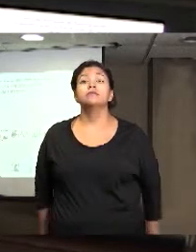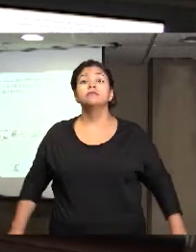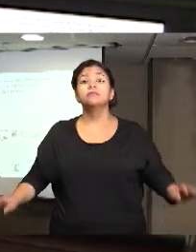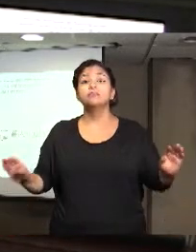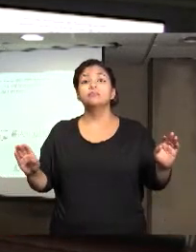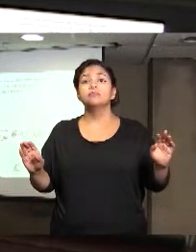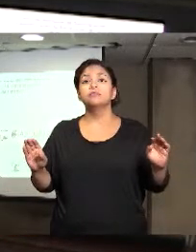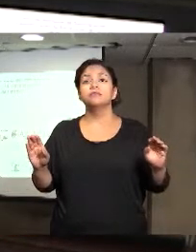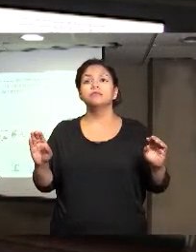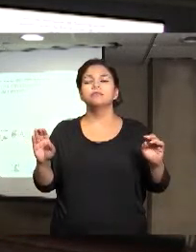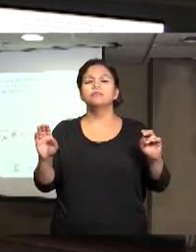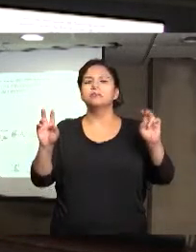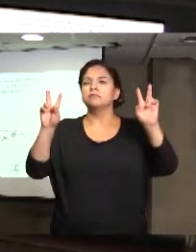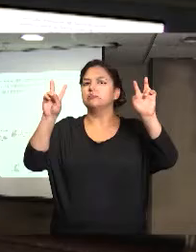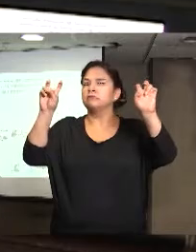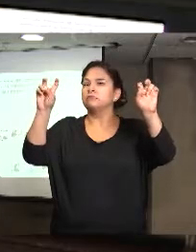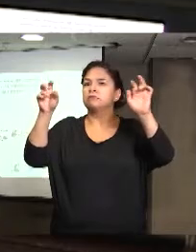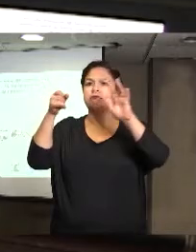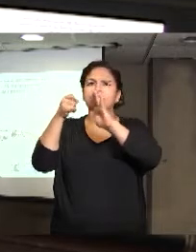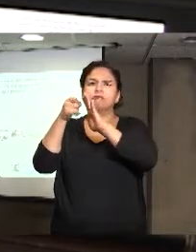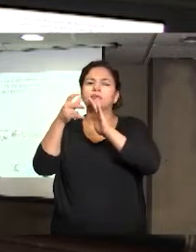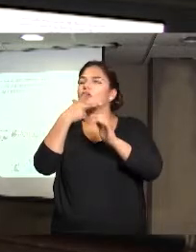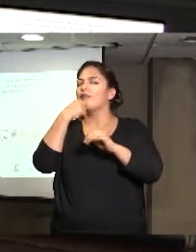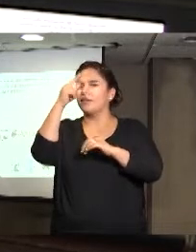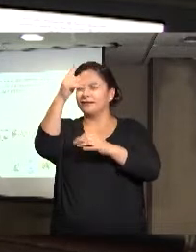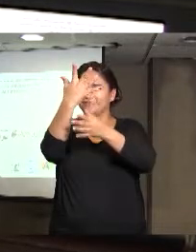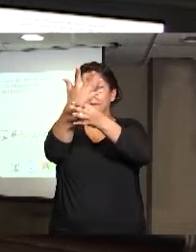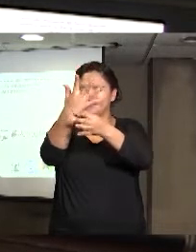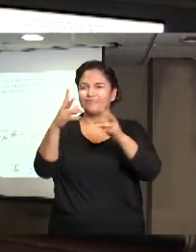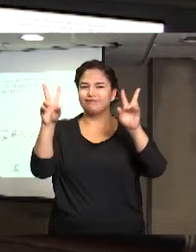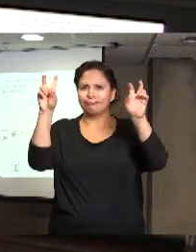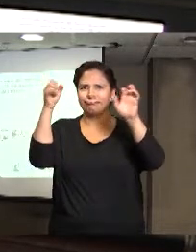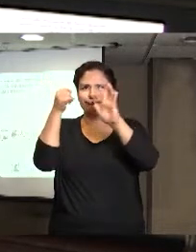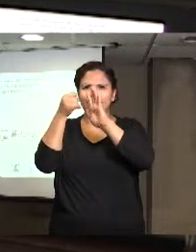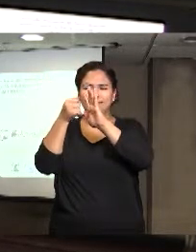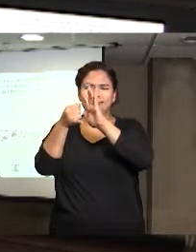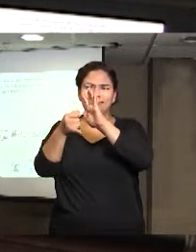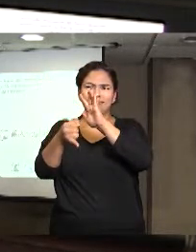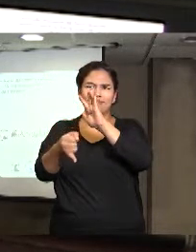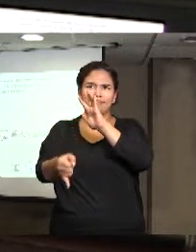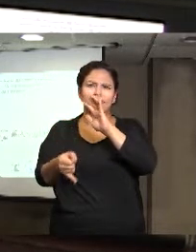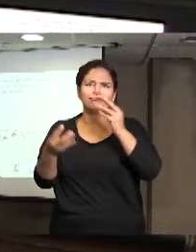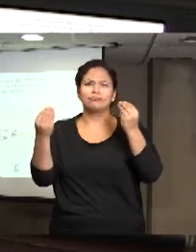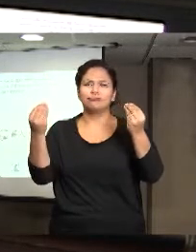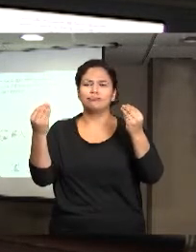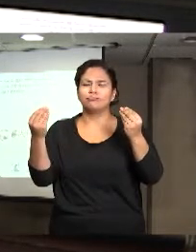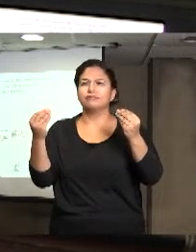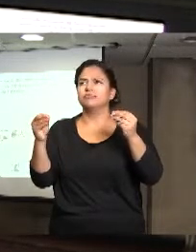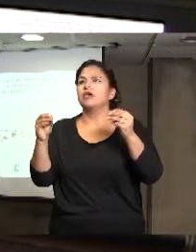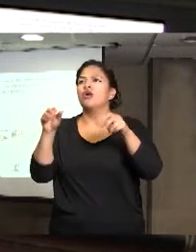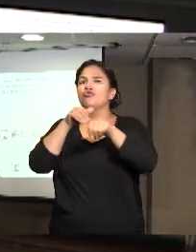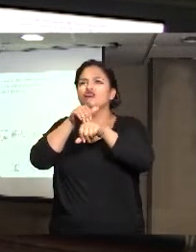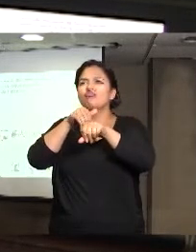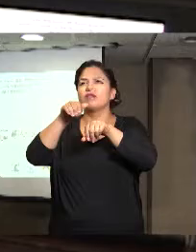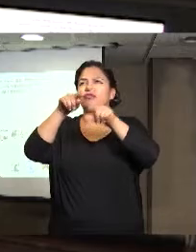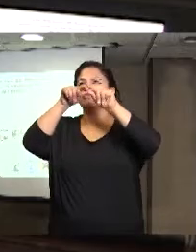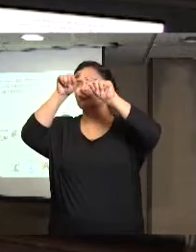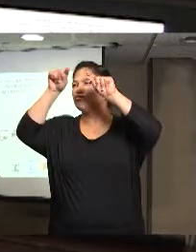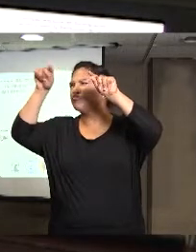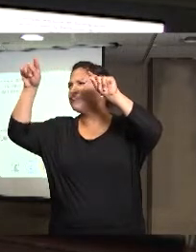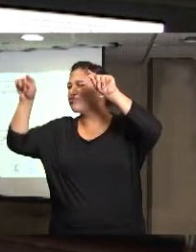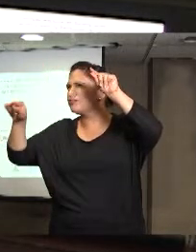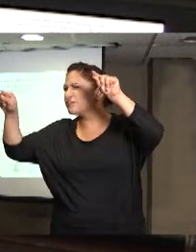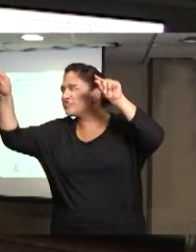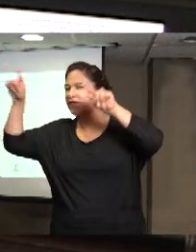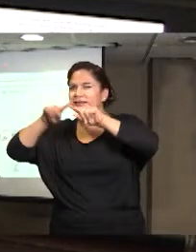El tema es muy complejo para ver los datos estadísticos, veo que aquí en el diagnóstico